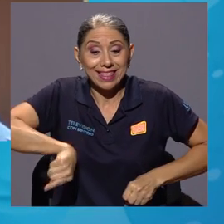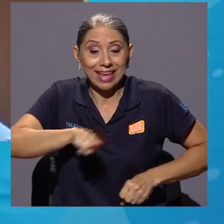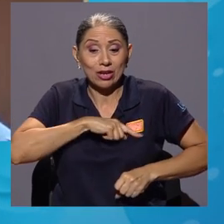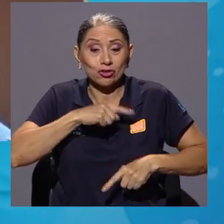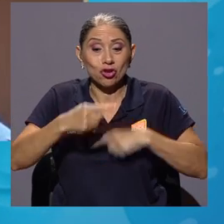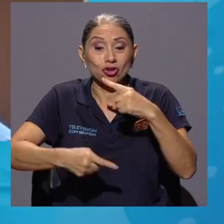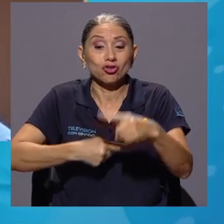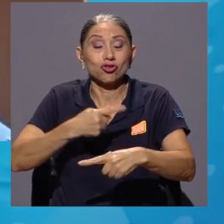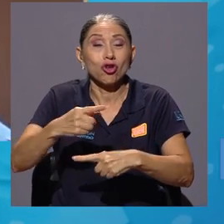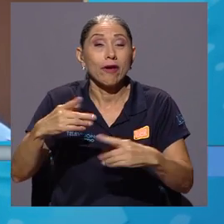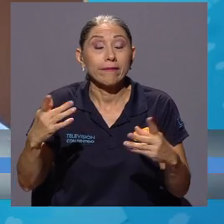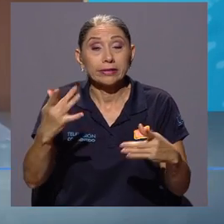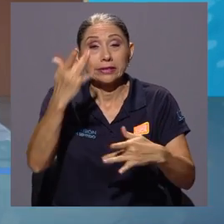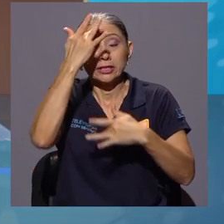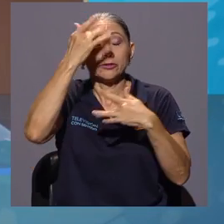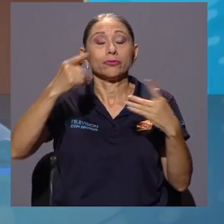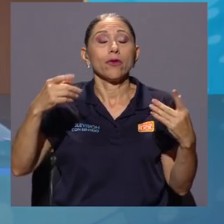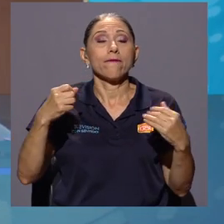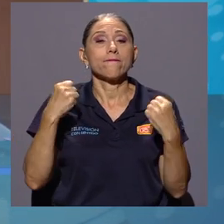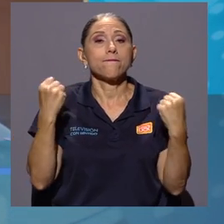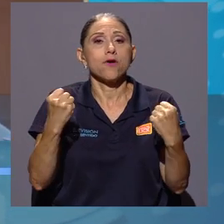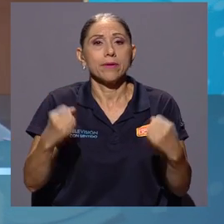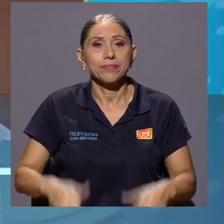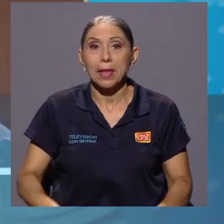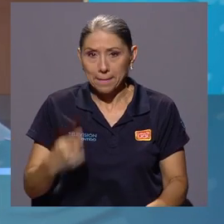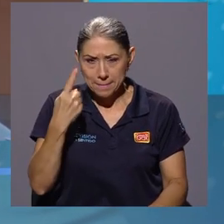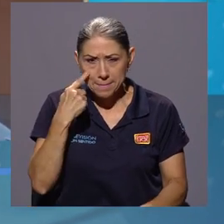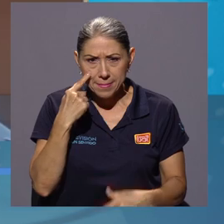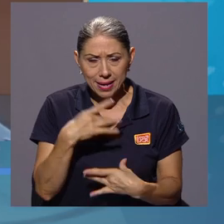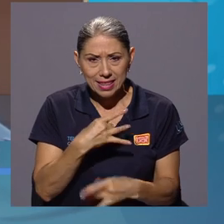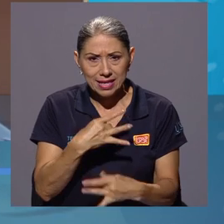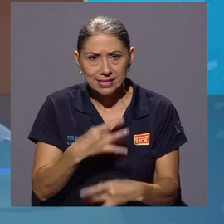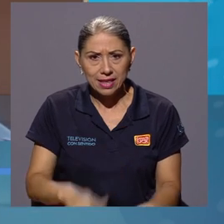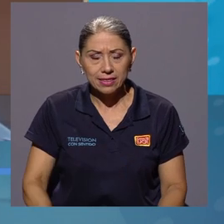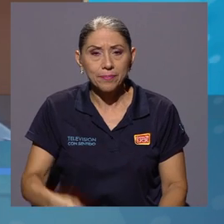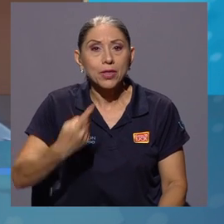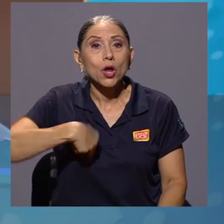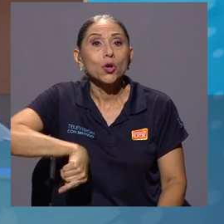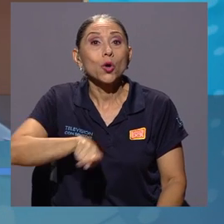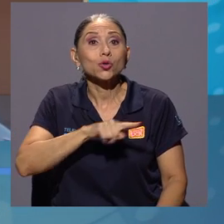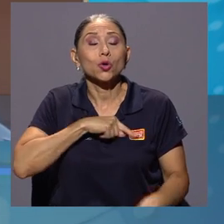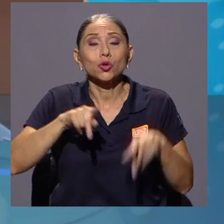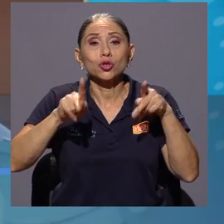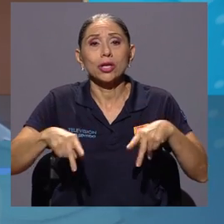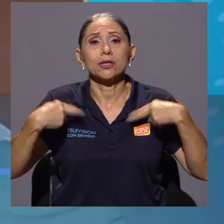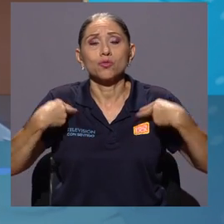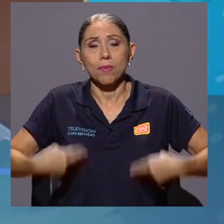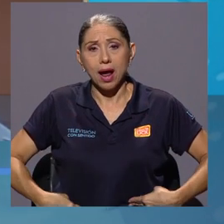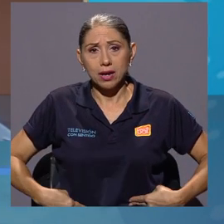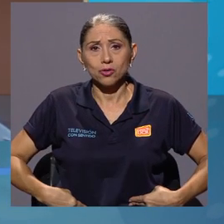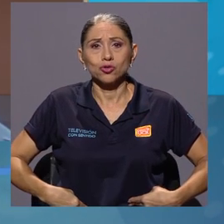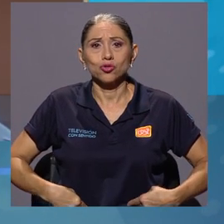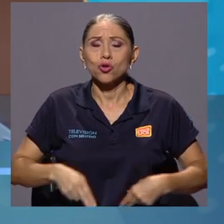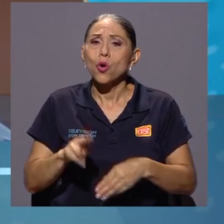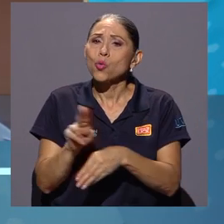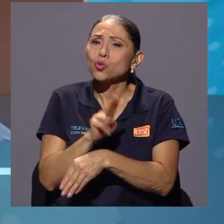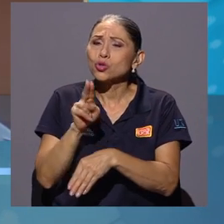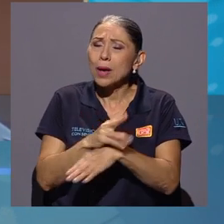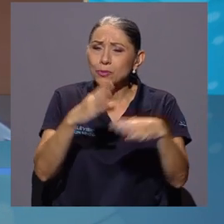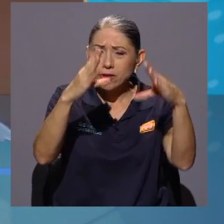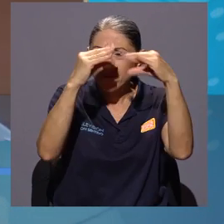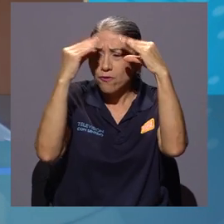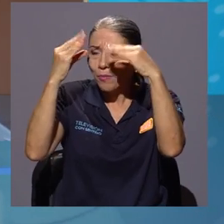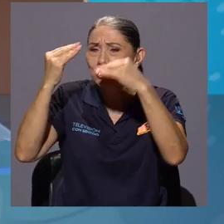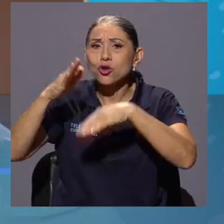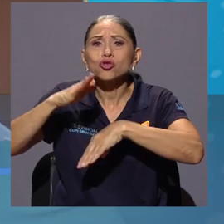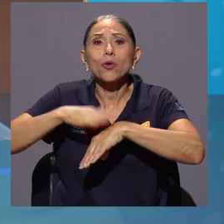problemas. Vea qué interesante, los seres humanos manejamos el tema de las probabilidades de una manera muy